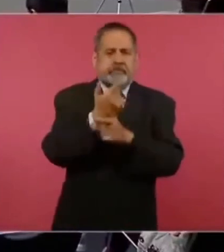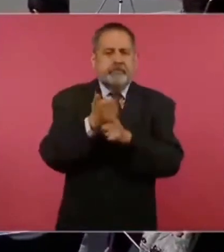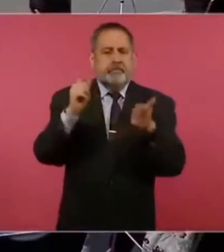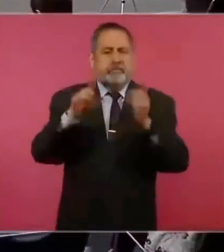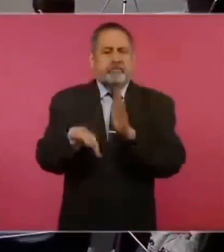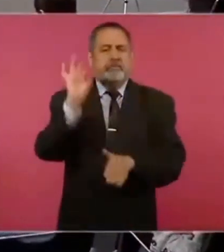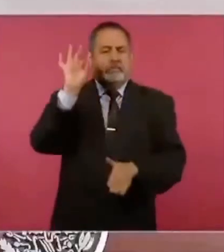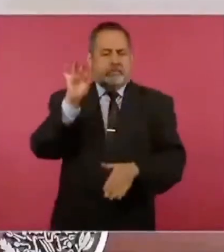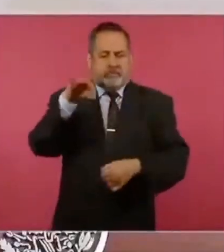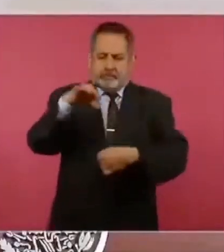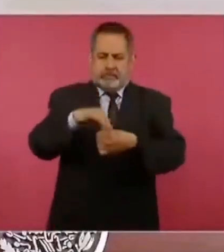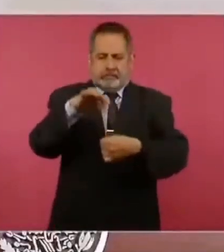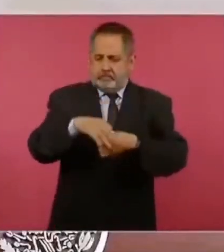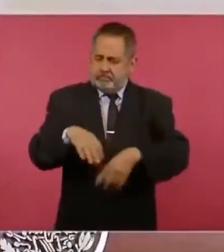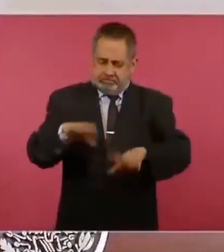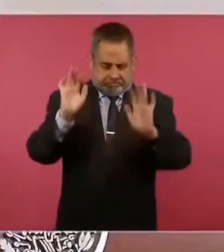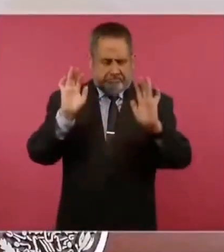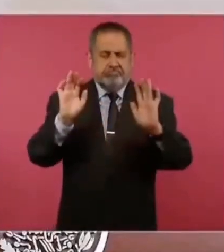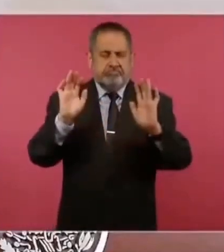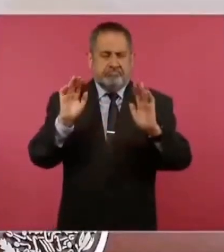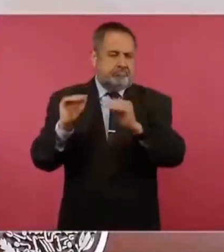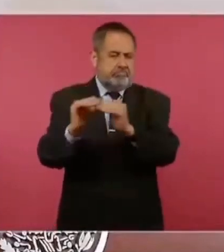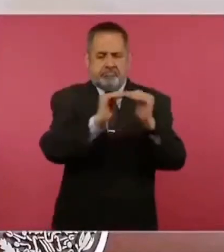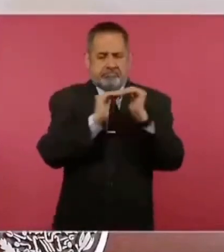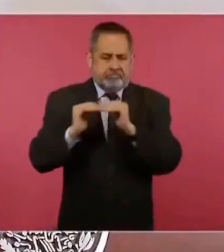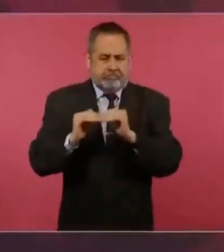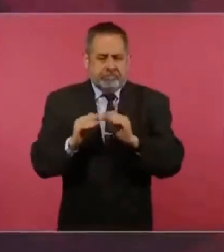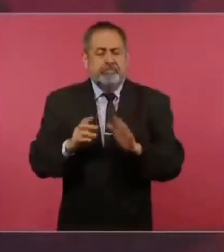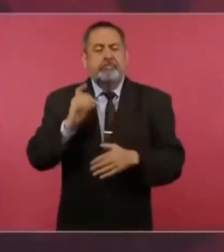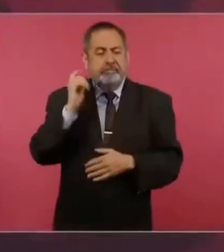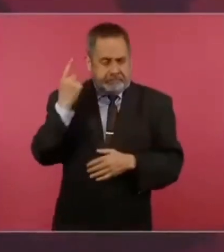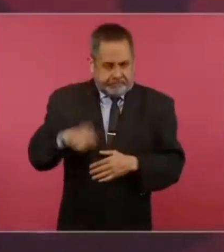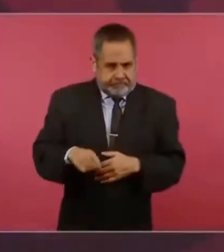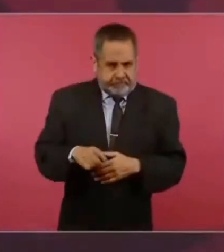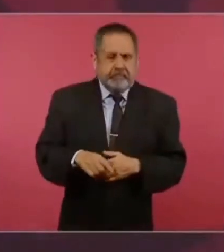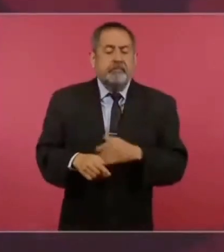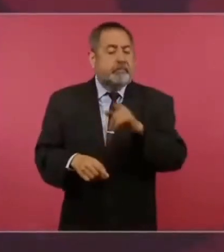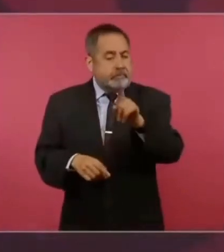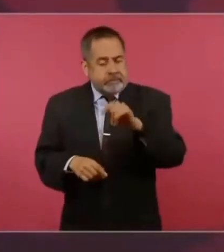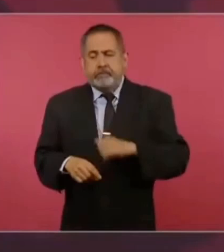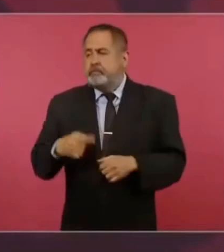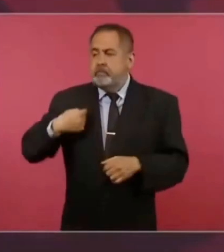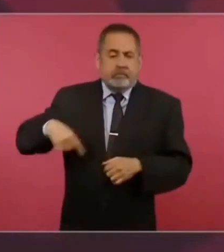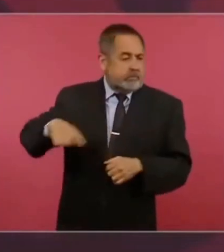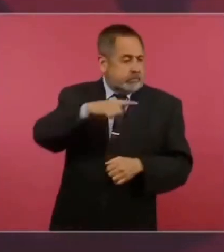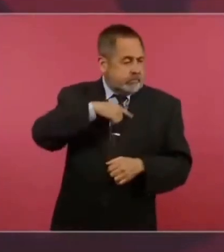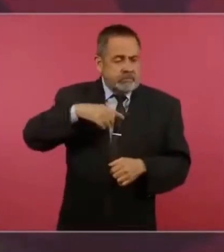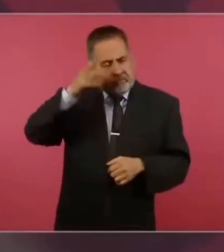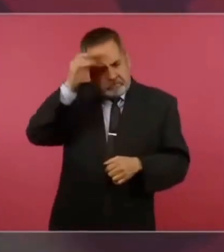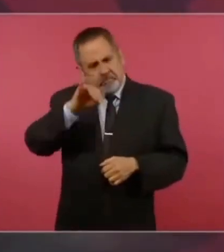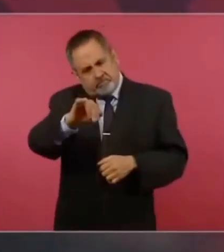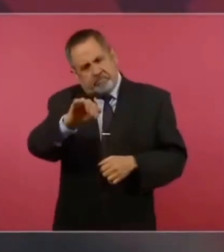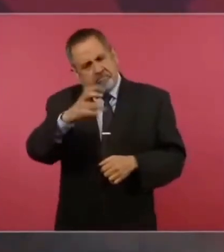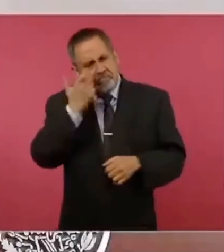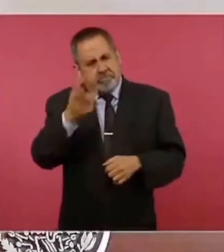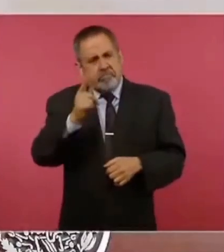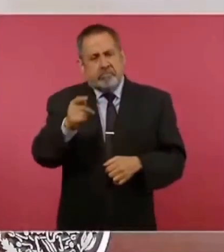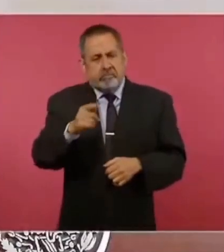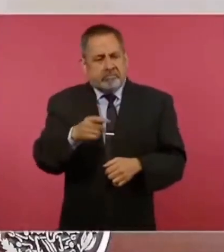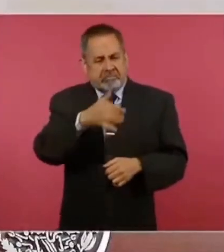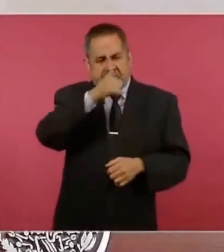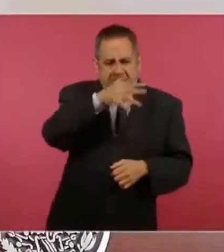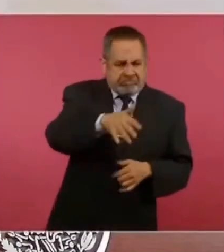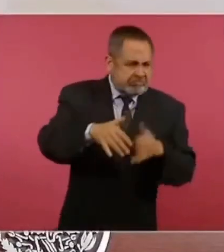Y todos deseamos, y en eso coincidimos, en que no haya